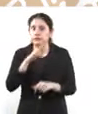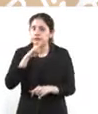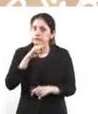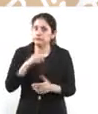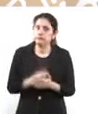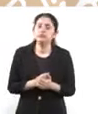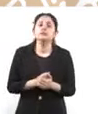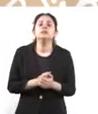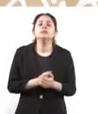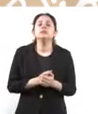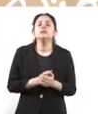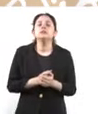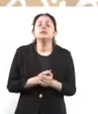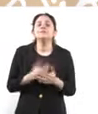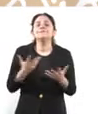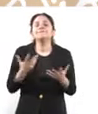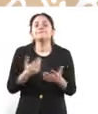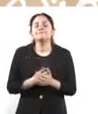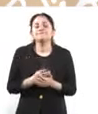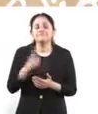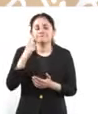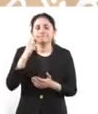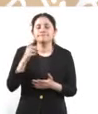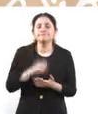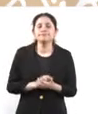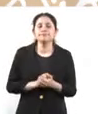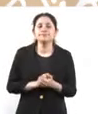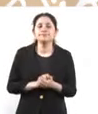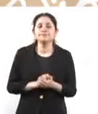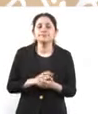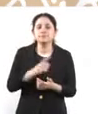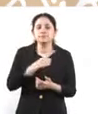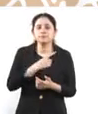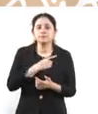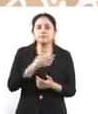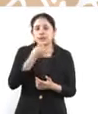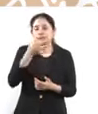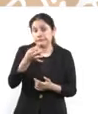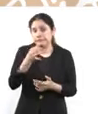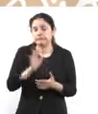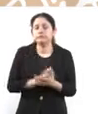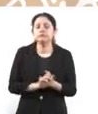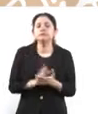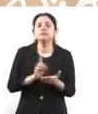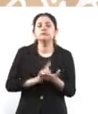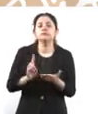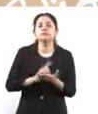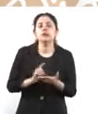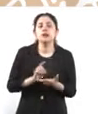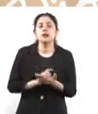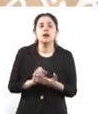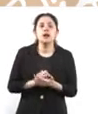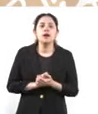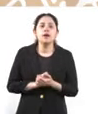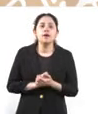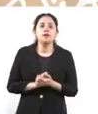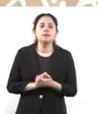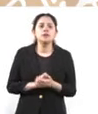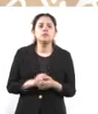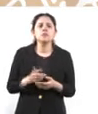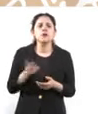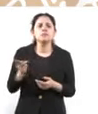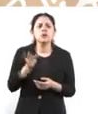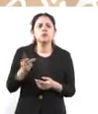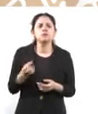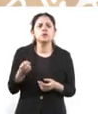su juicio. Miren, les voy a dar un dato para que también me entiendan. ¿Saben cuántas personas llevan